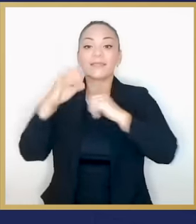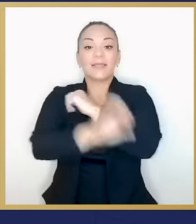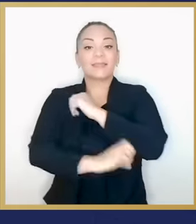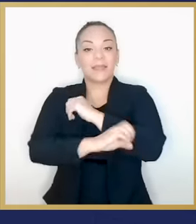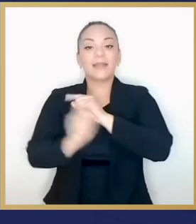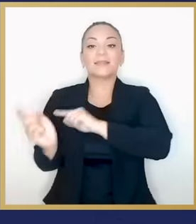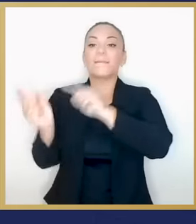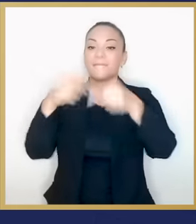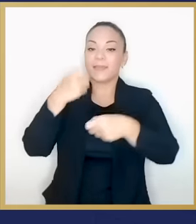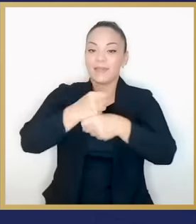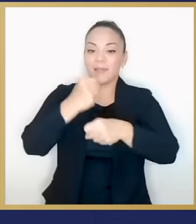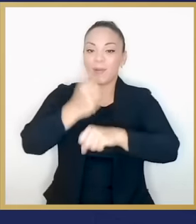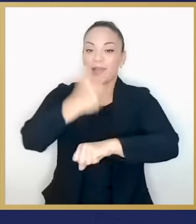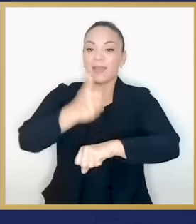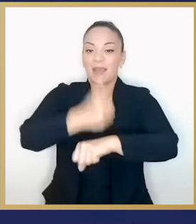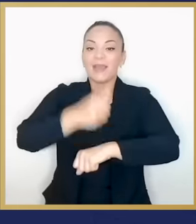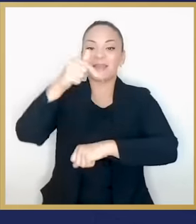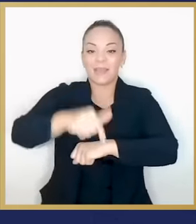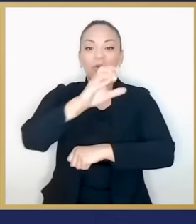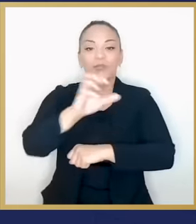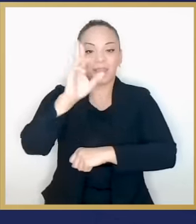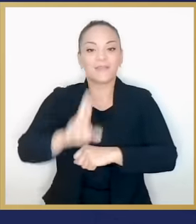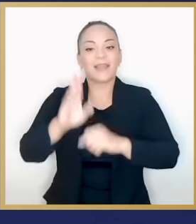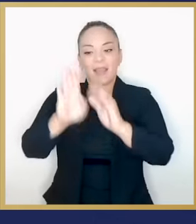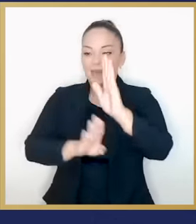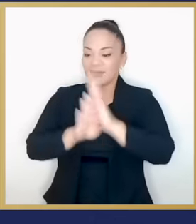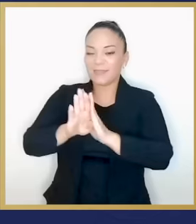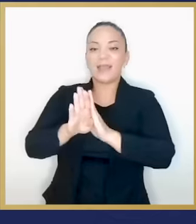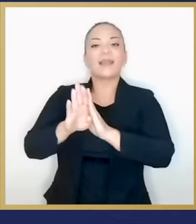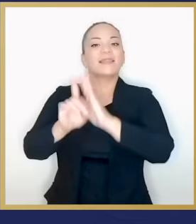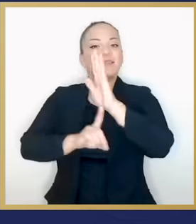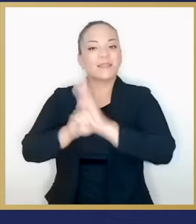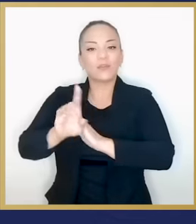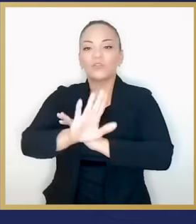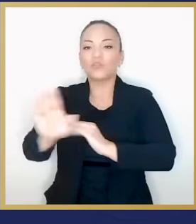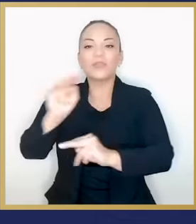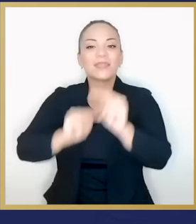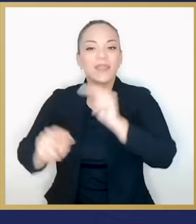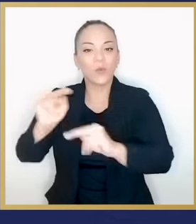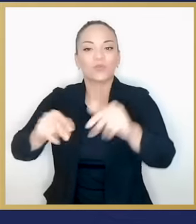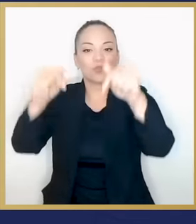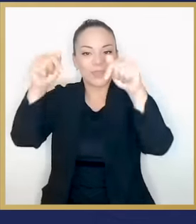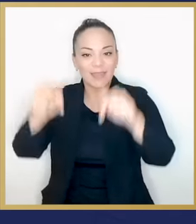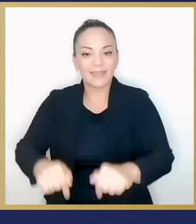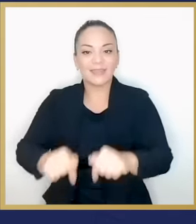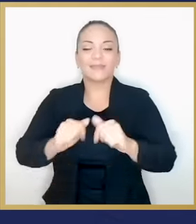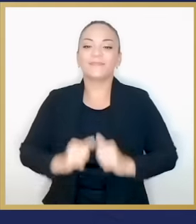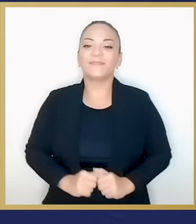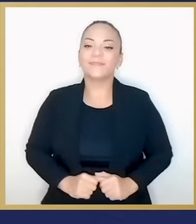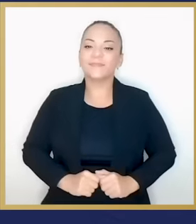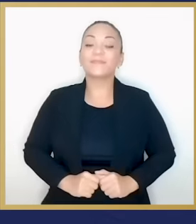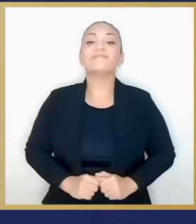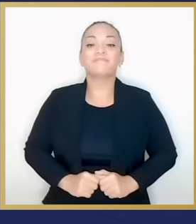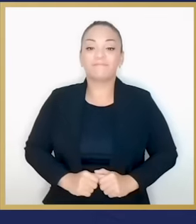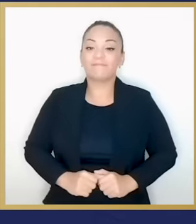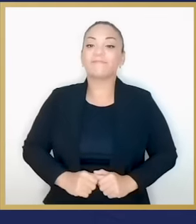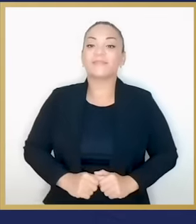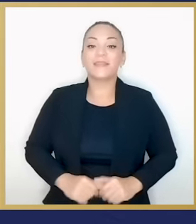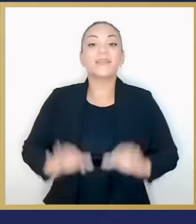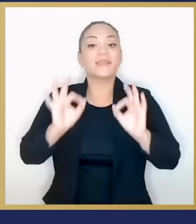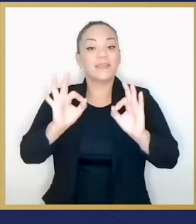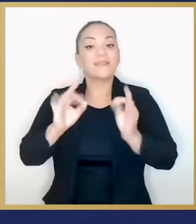abrir operaciones, establecerse, crecer y desarrollar sus negocios acá y con el mejor